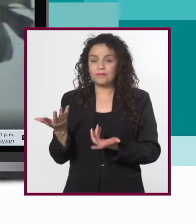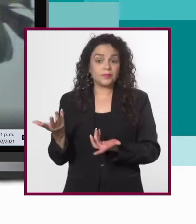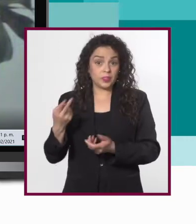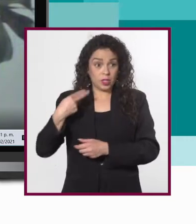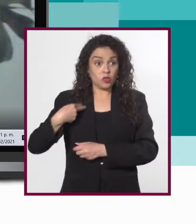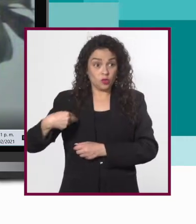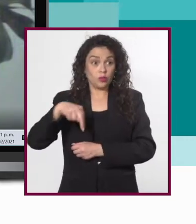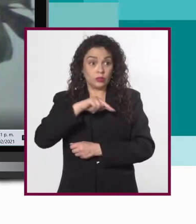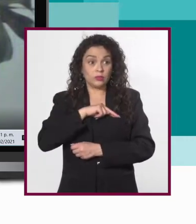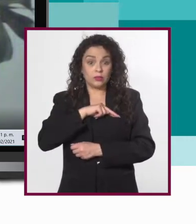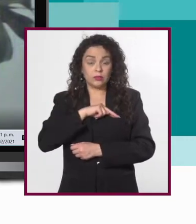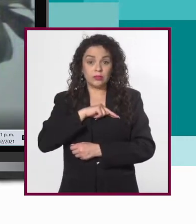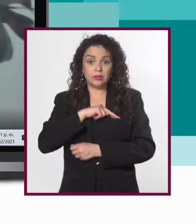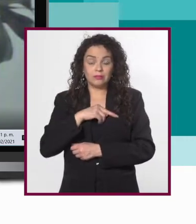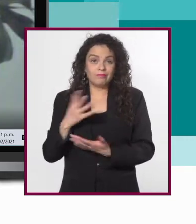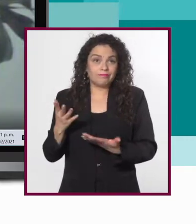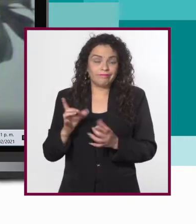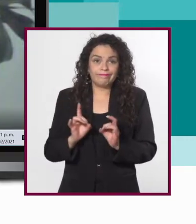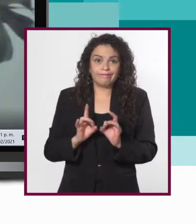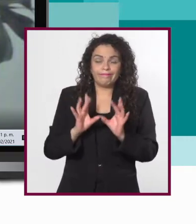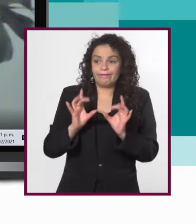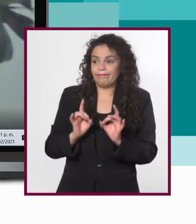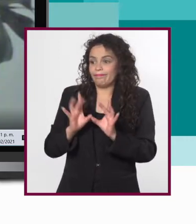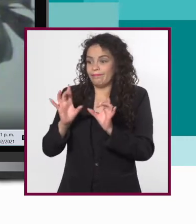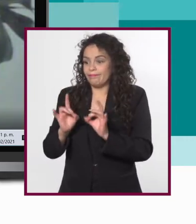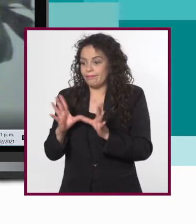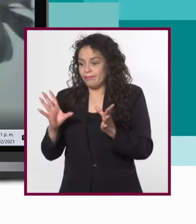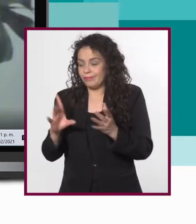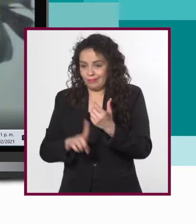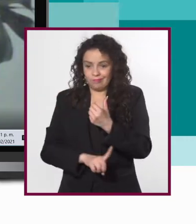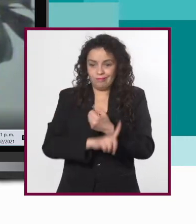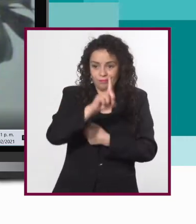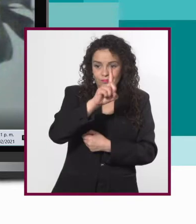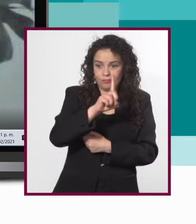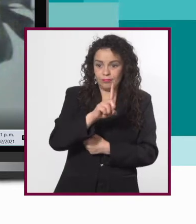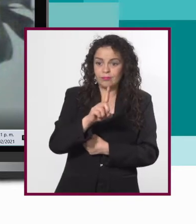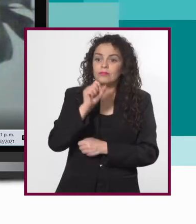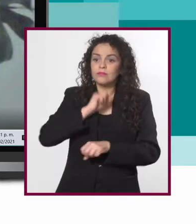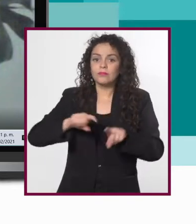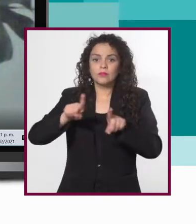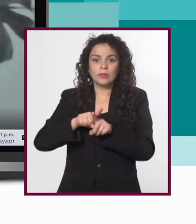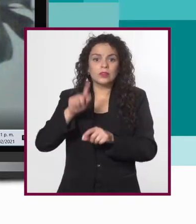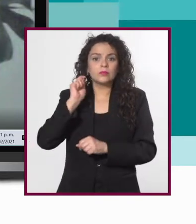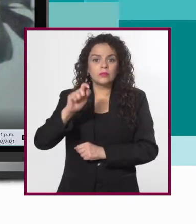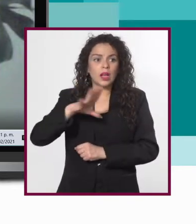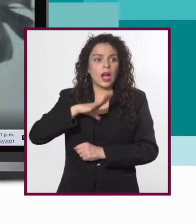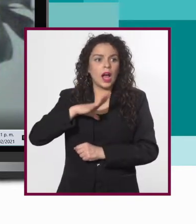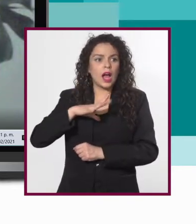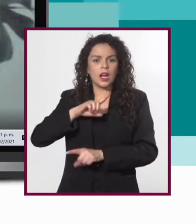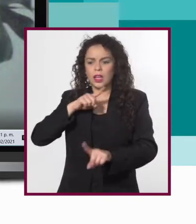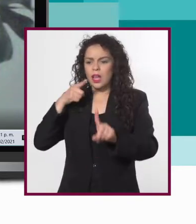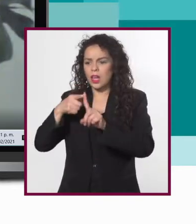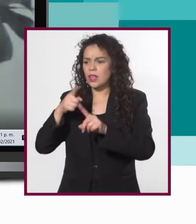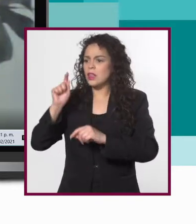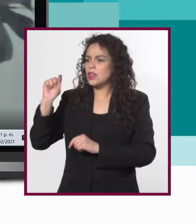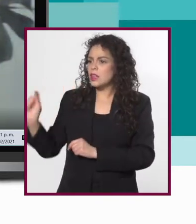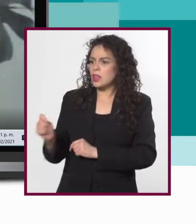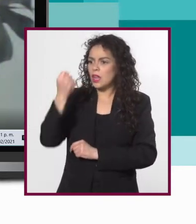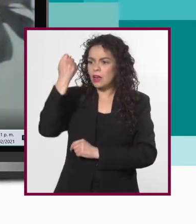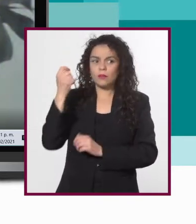nos afectan a nosotros y a las personas que tienen toda la parte tecnológica